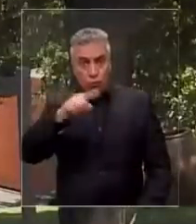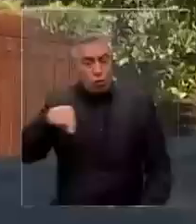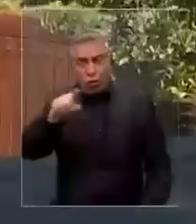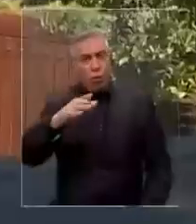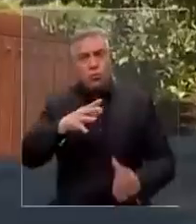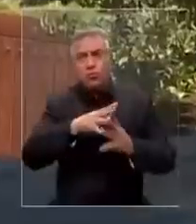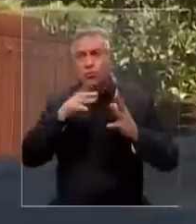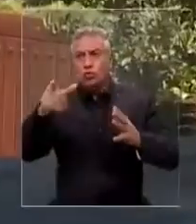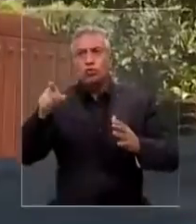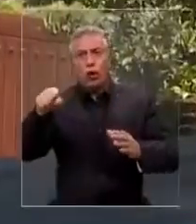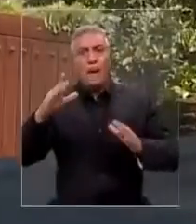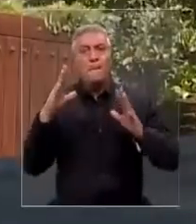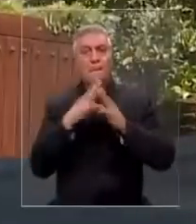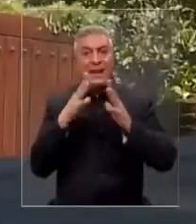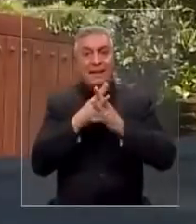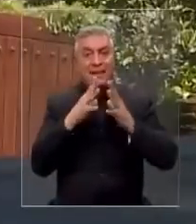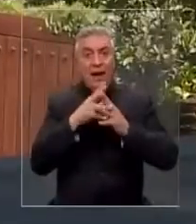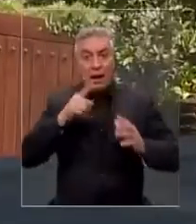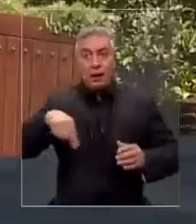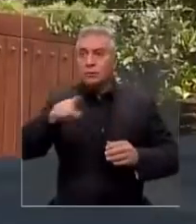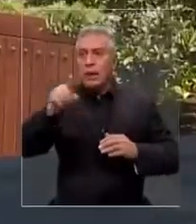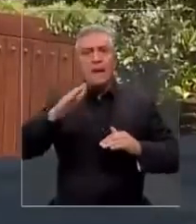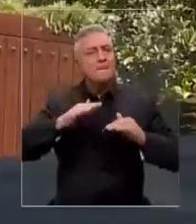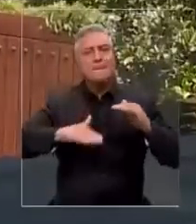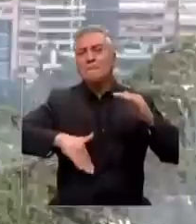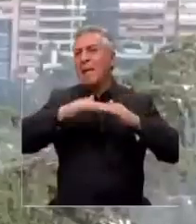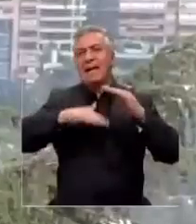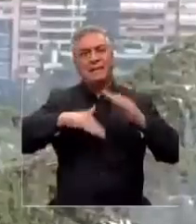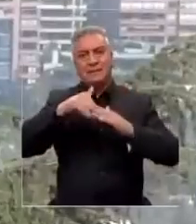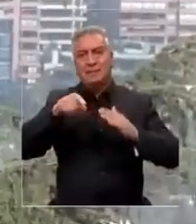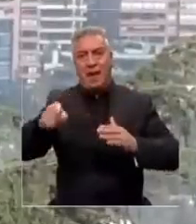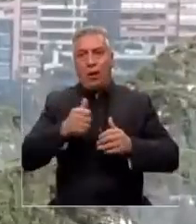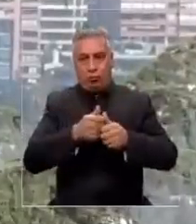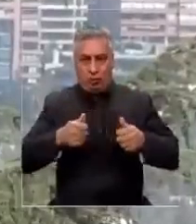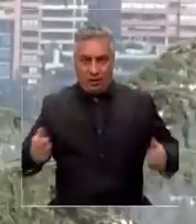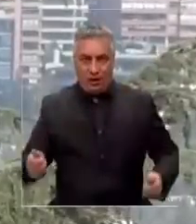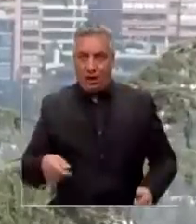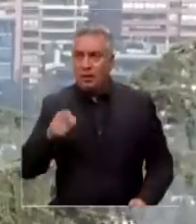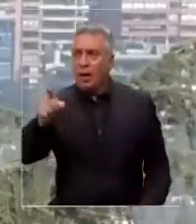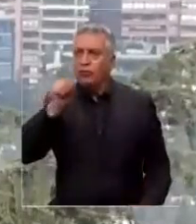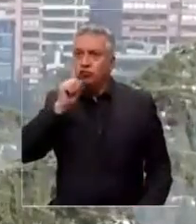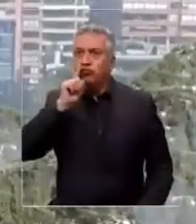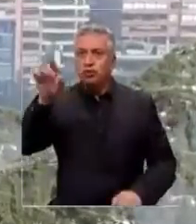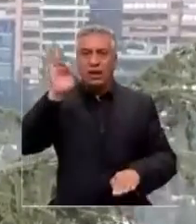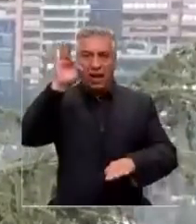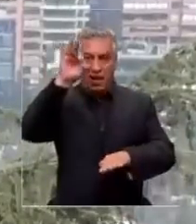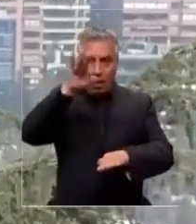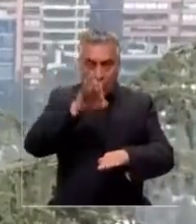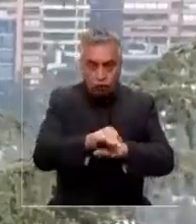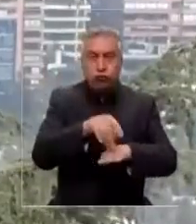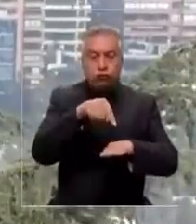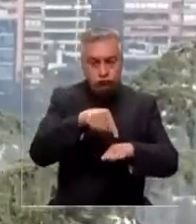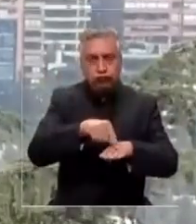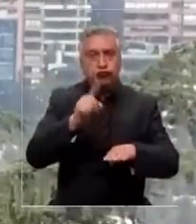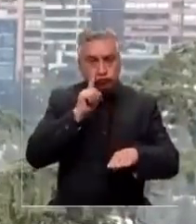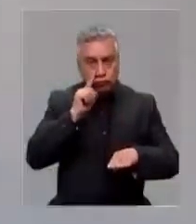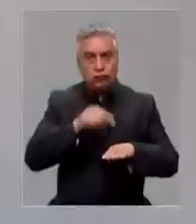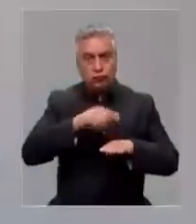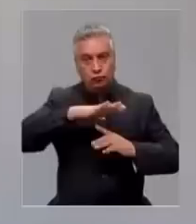complejo militar, albergado a la máxima autoridad castrense. Tiene un helipuerto, tiene capacidad de